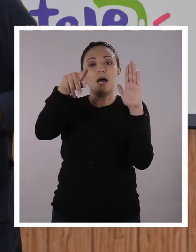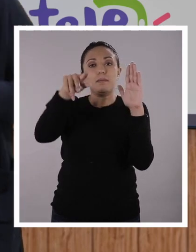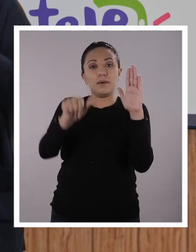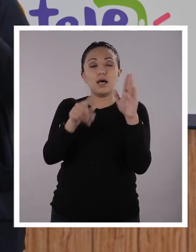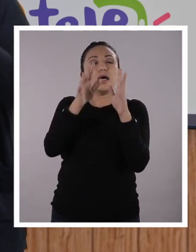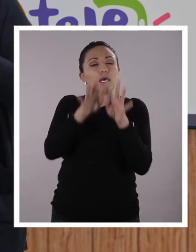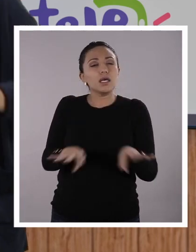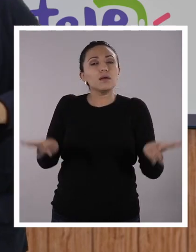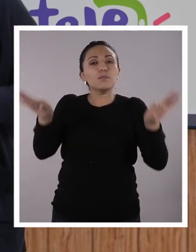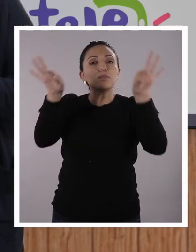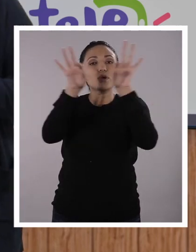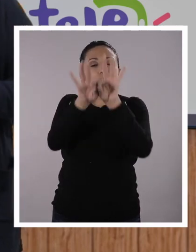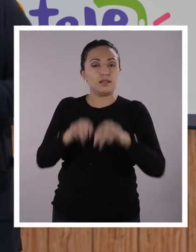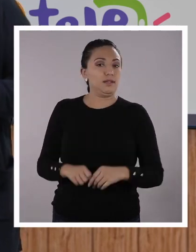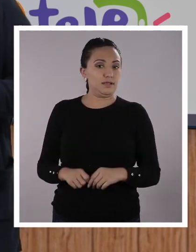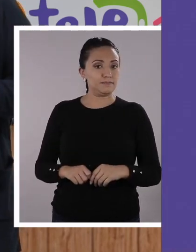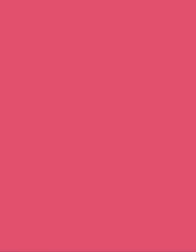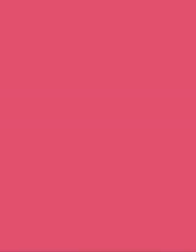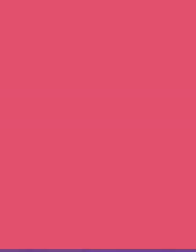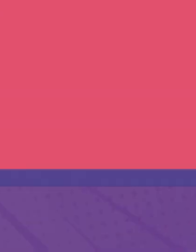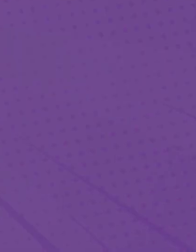para tu proceso de aprendizaje.